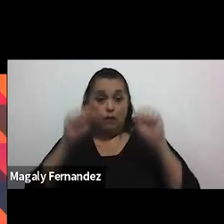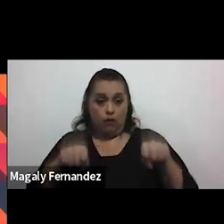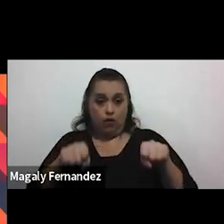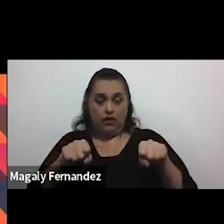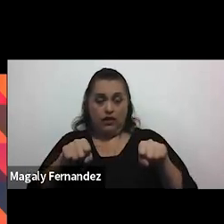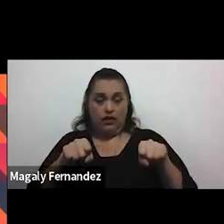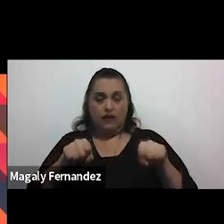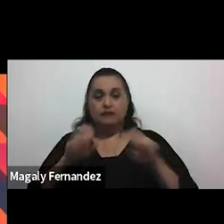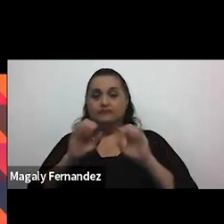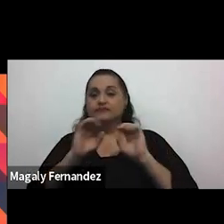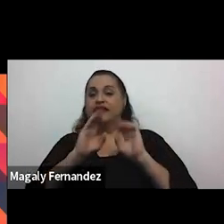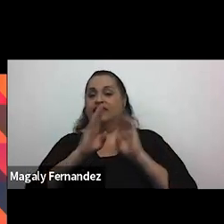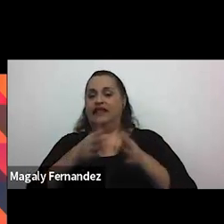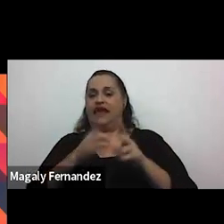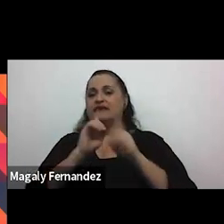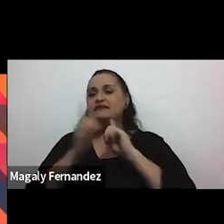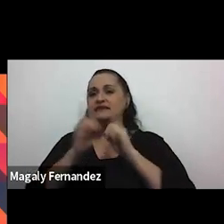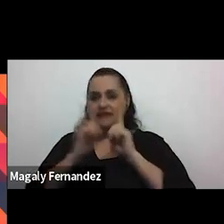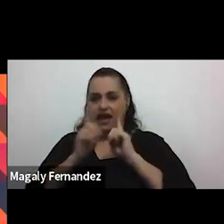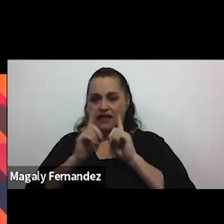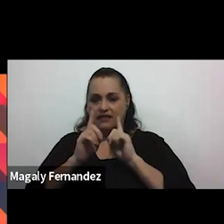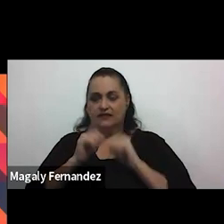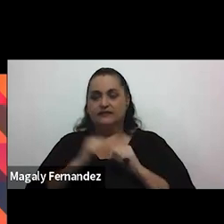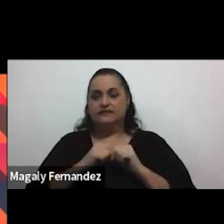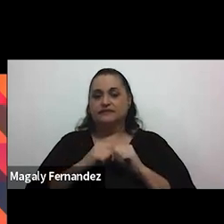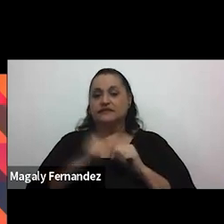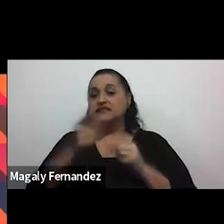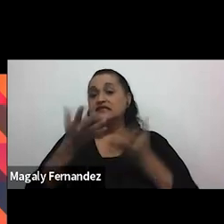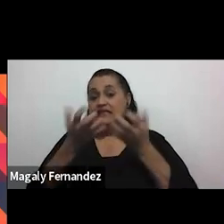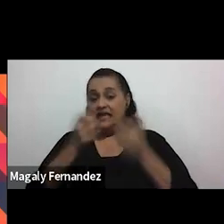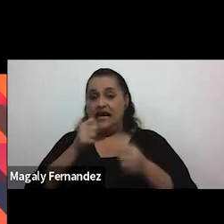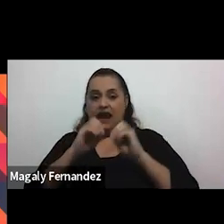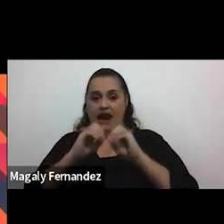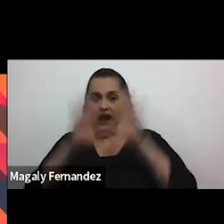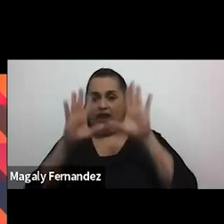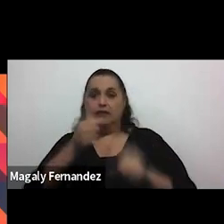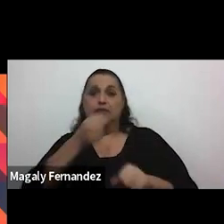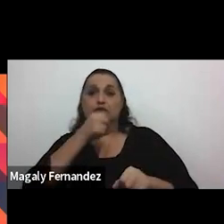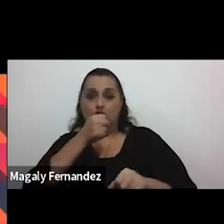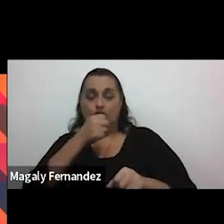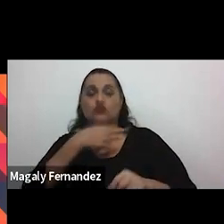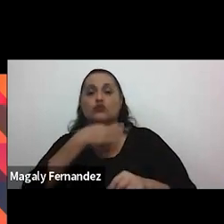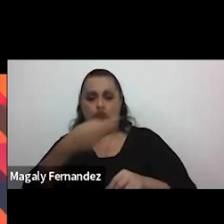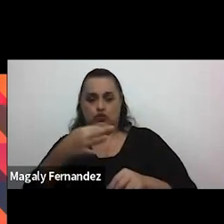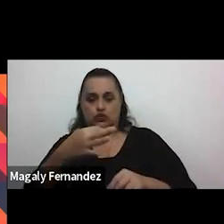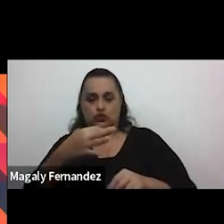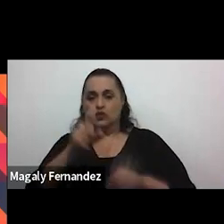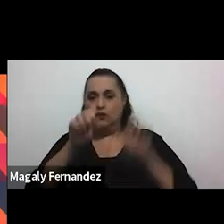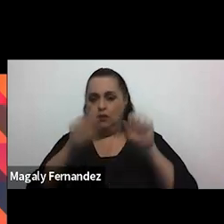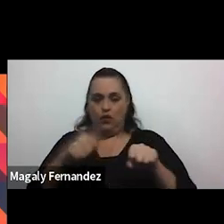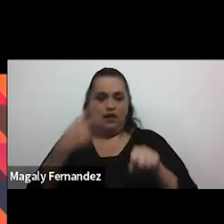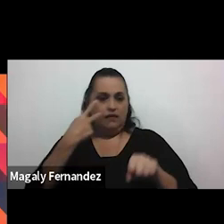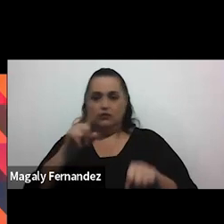dejar en el chat o nos puede indicar si quiere abrir el micrófono y con mucho gusto vemos la